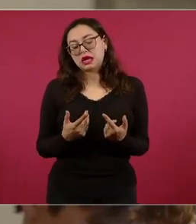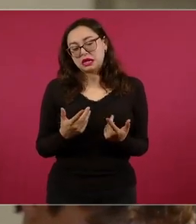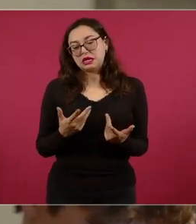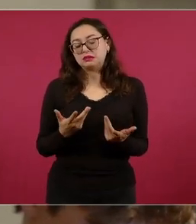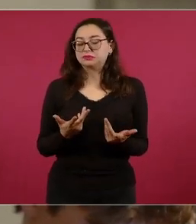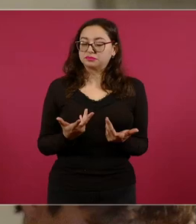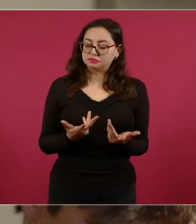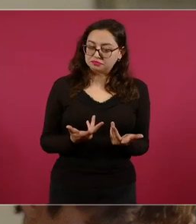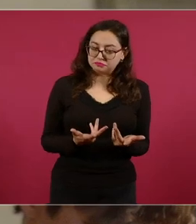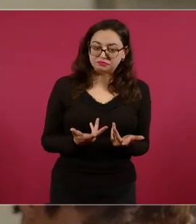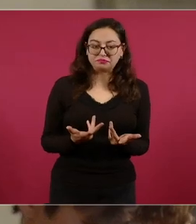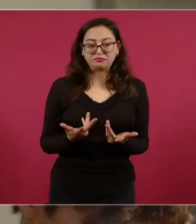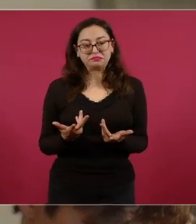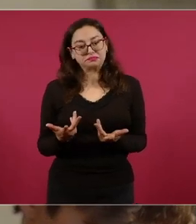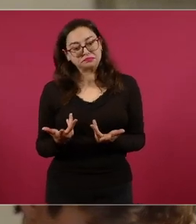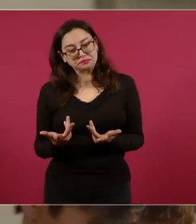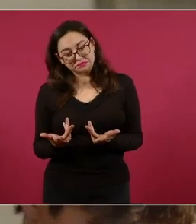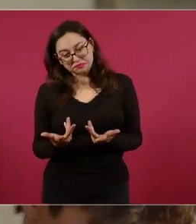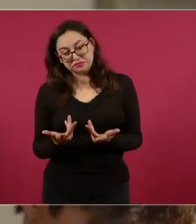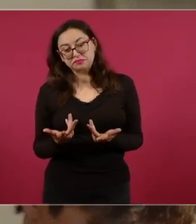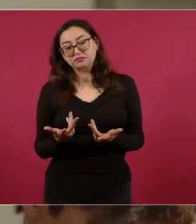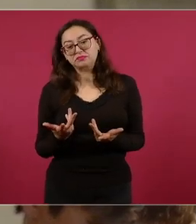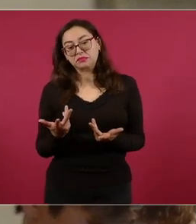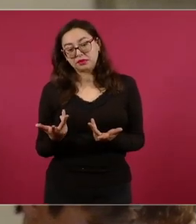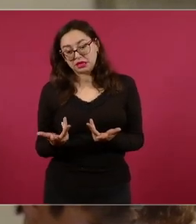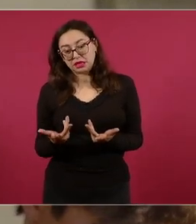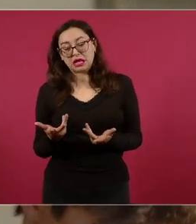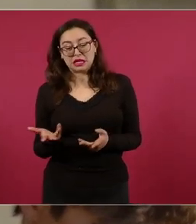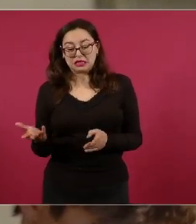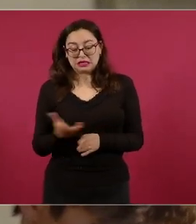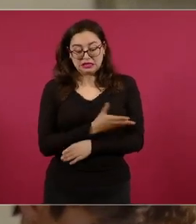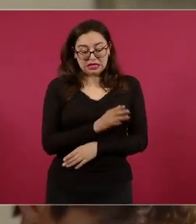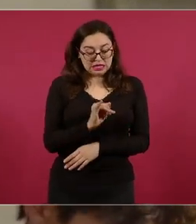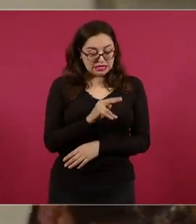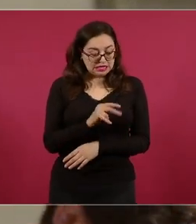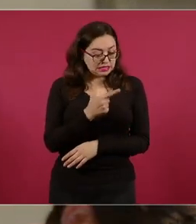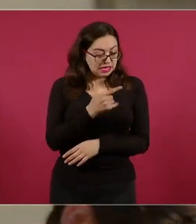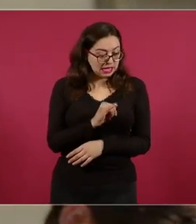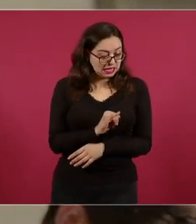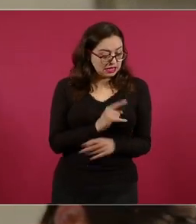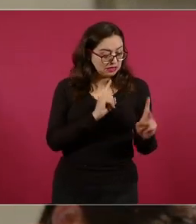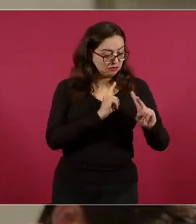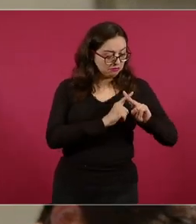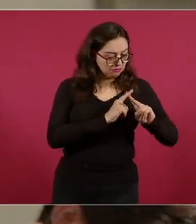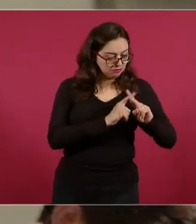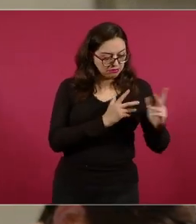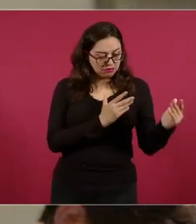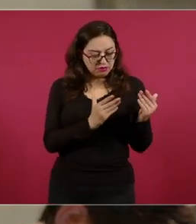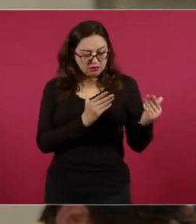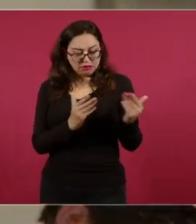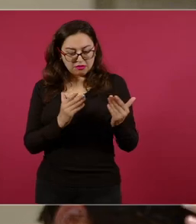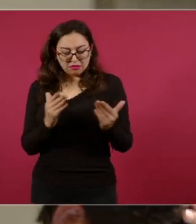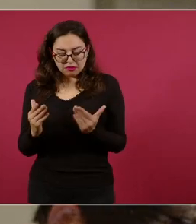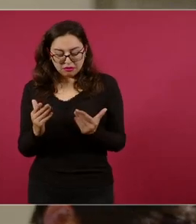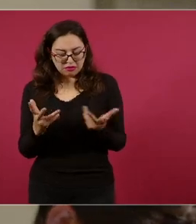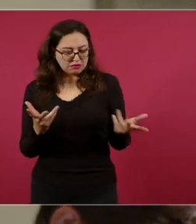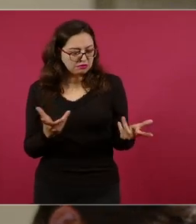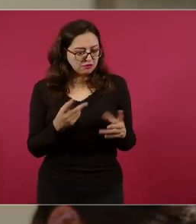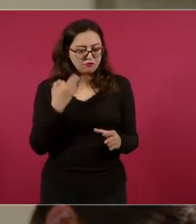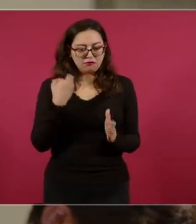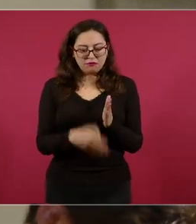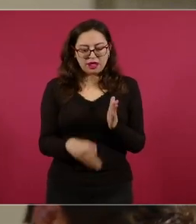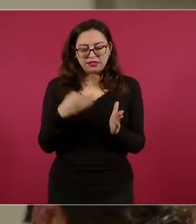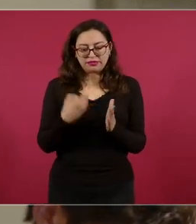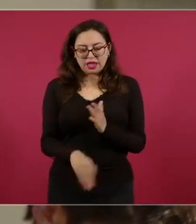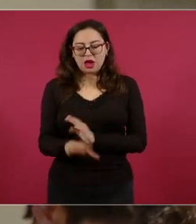que dijo el Inegi iba a invertir 40 mil millones